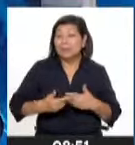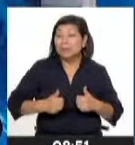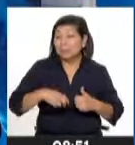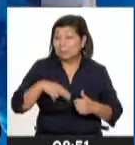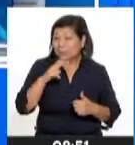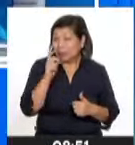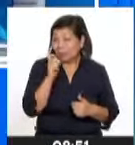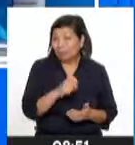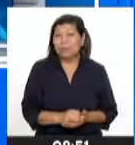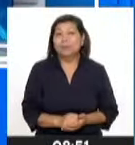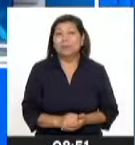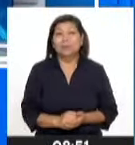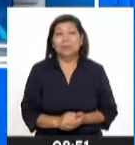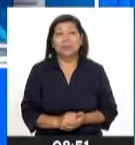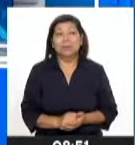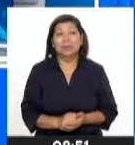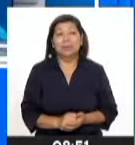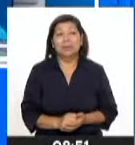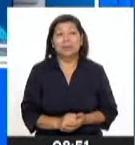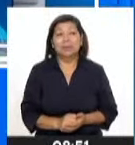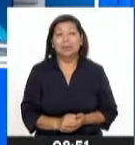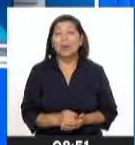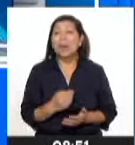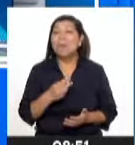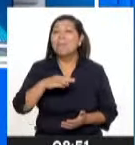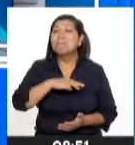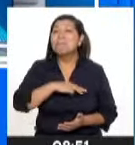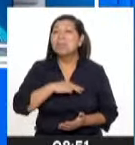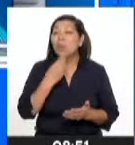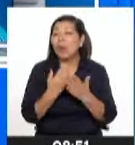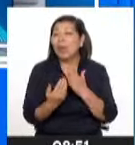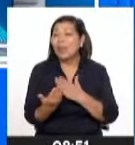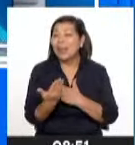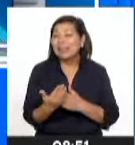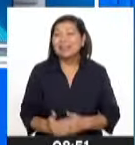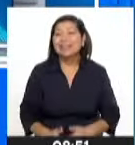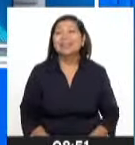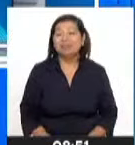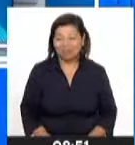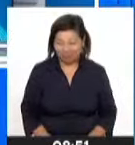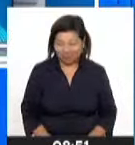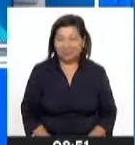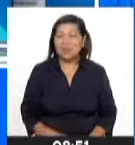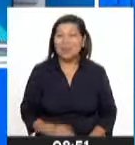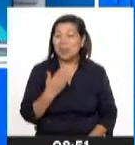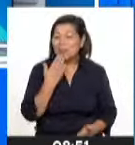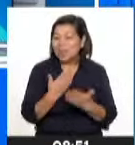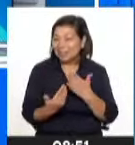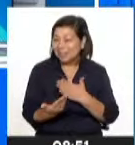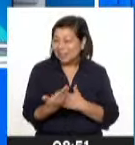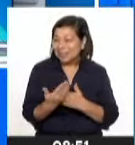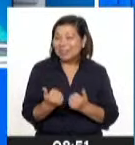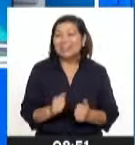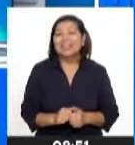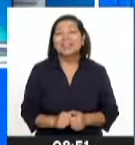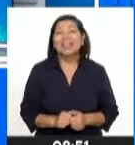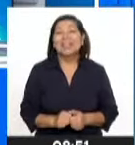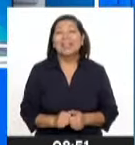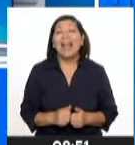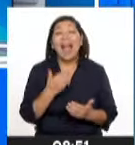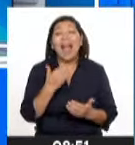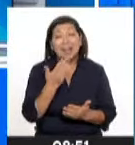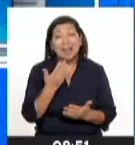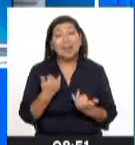nuestro país en puntos específicos del territorio. ¿Qué tal, ministra? Muy buenos días. ¿Qué tal? Buenos días. ¿Cómo estás, Jorge? Muchas